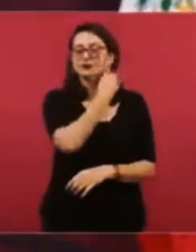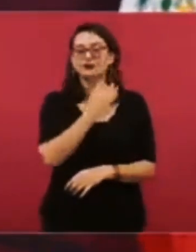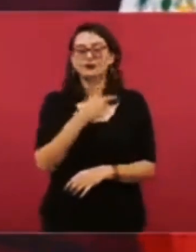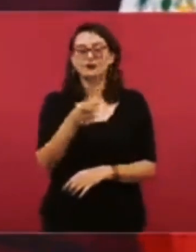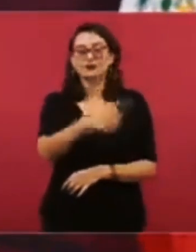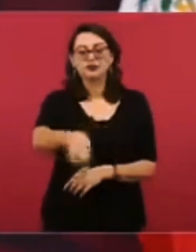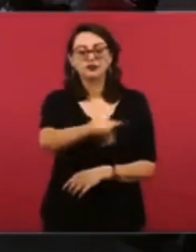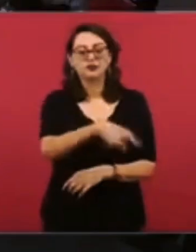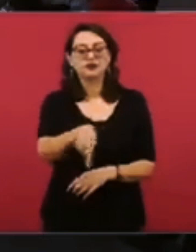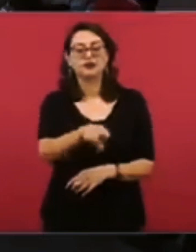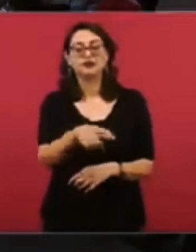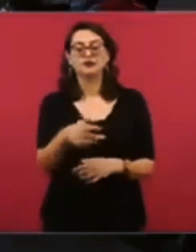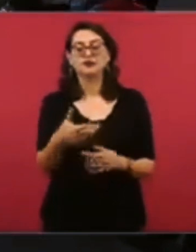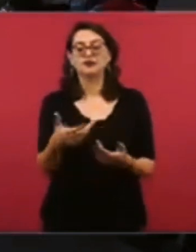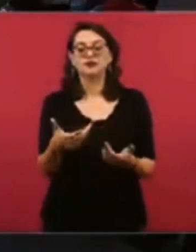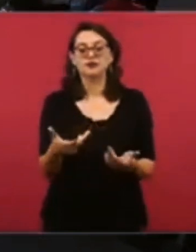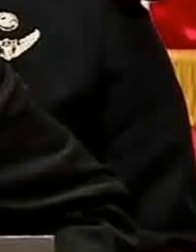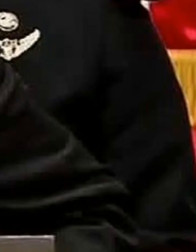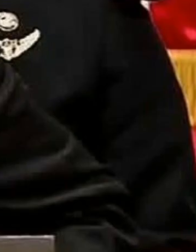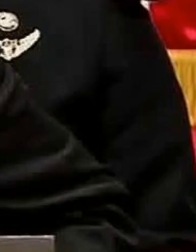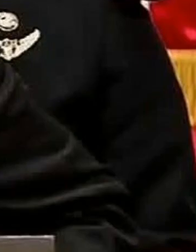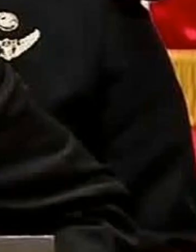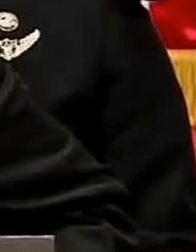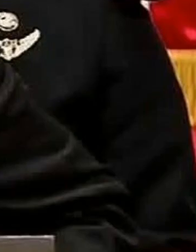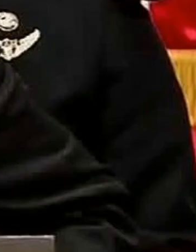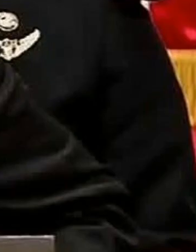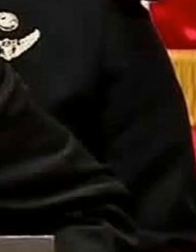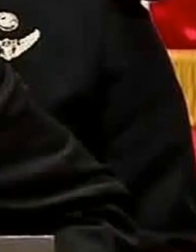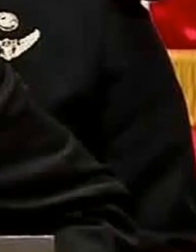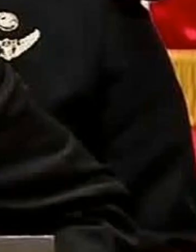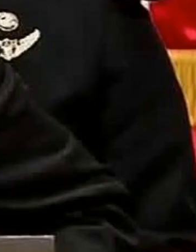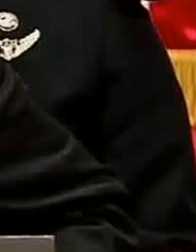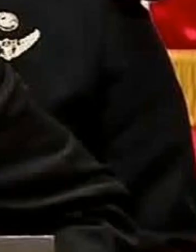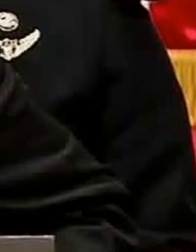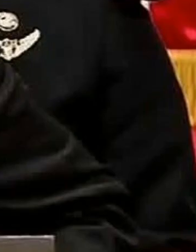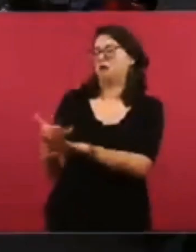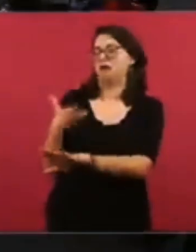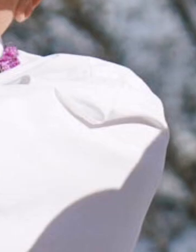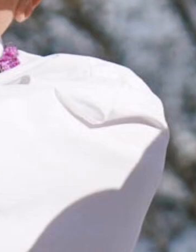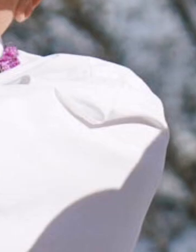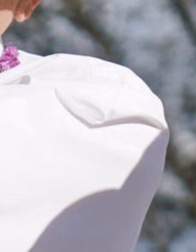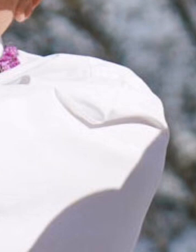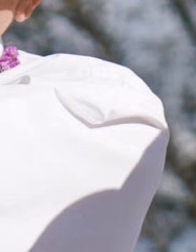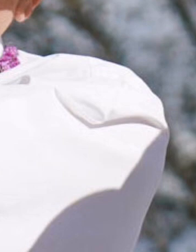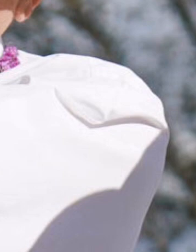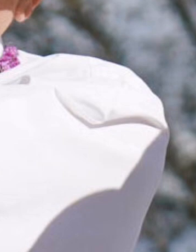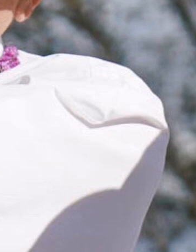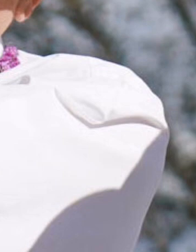el Tren Maya. No los ambientalistas que van a denunciar eso.